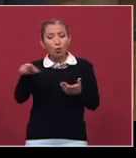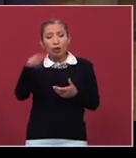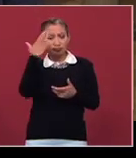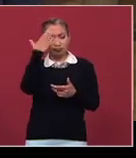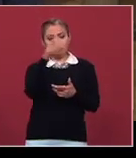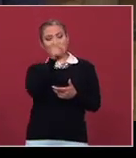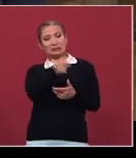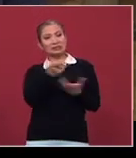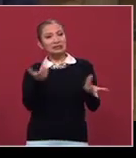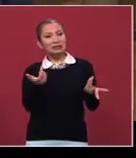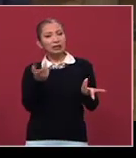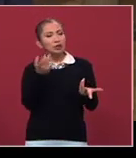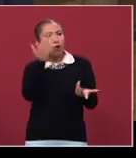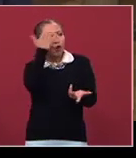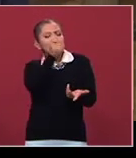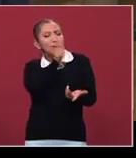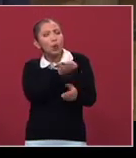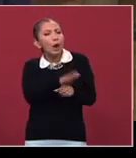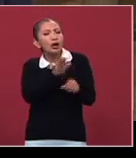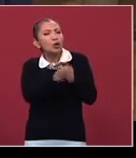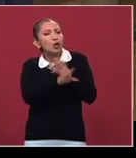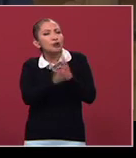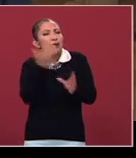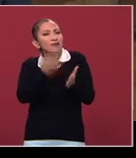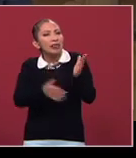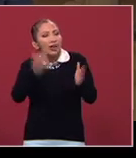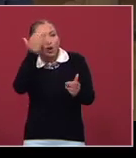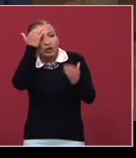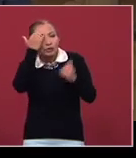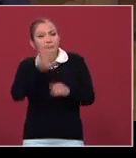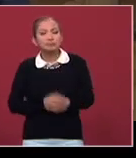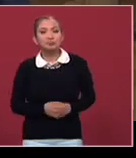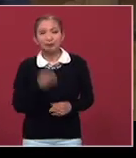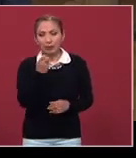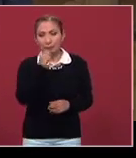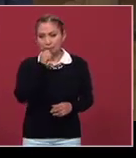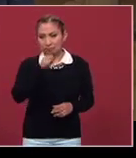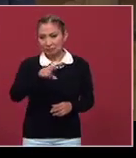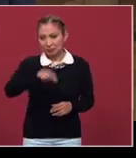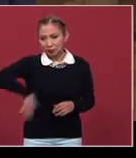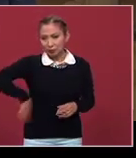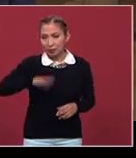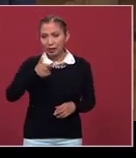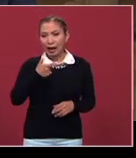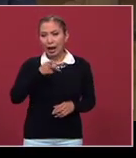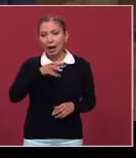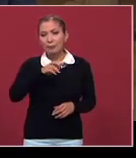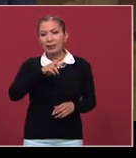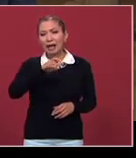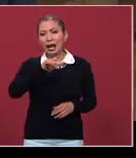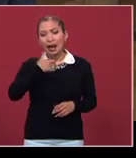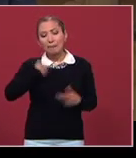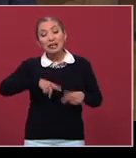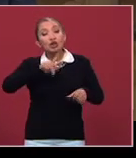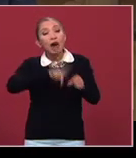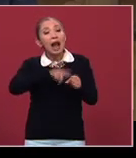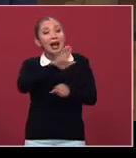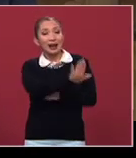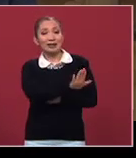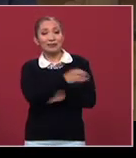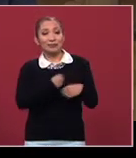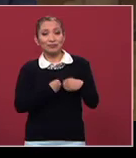desconocida de él que casi no conocemos que vale la pena rescatar. Pues esto que mencionaba Gabriela Breña, que tiene que ver con la cuestión personal,